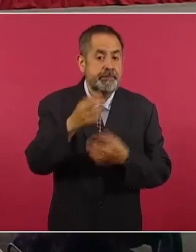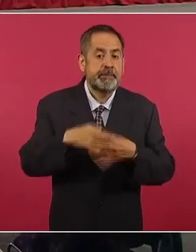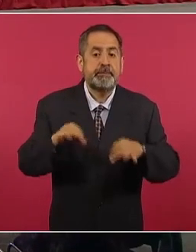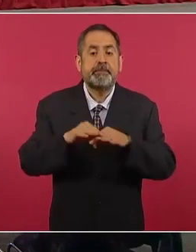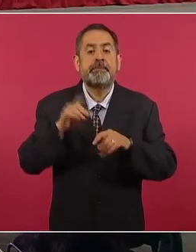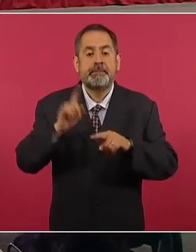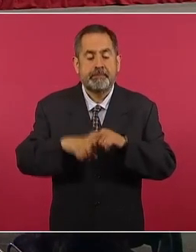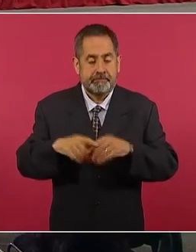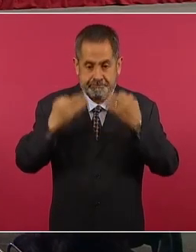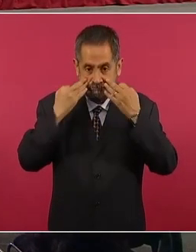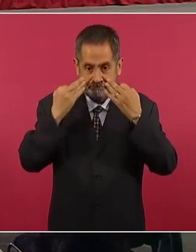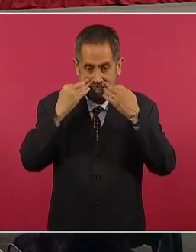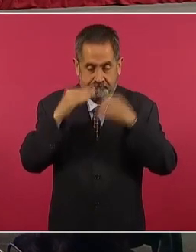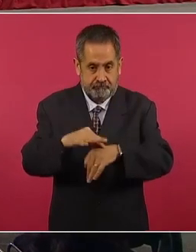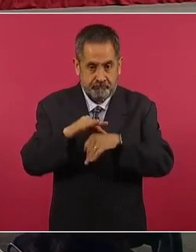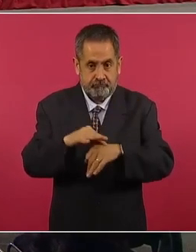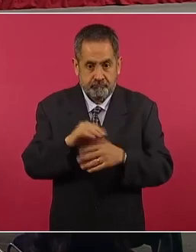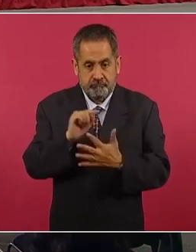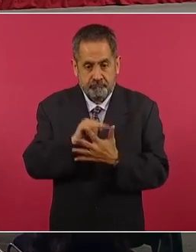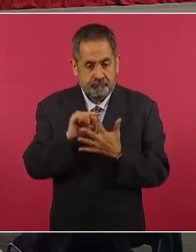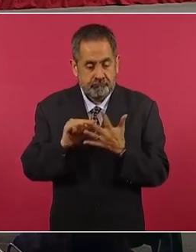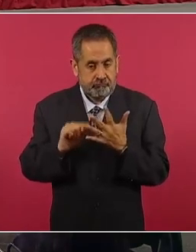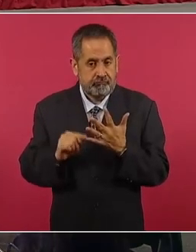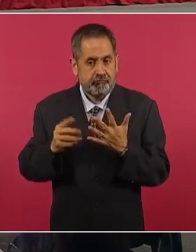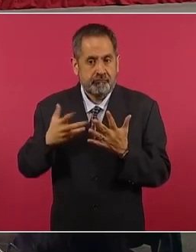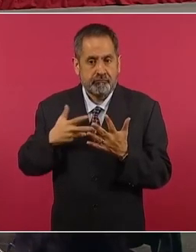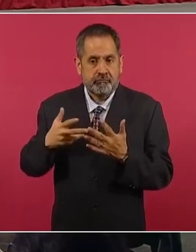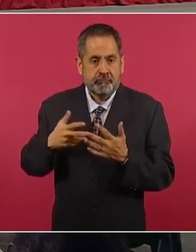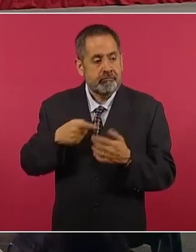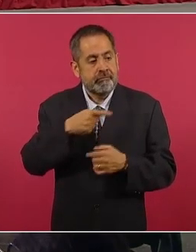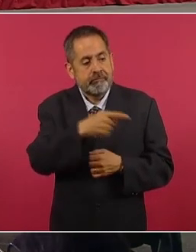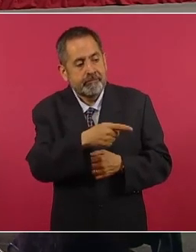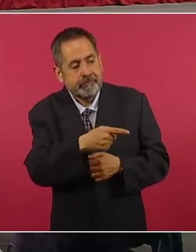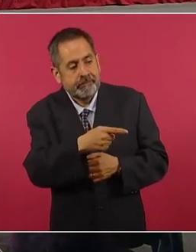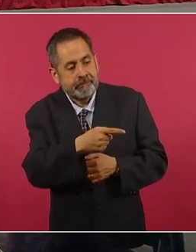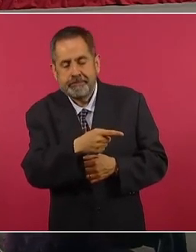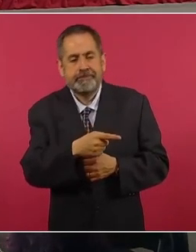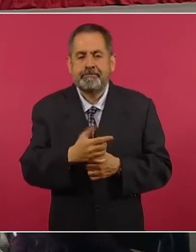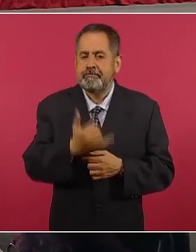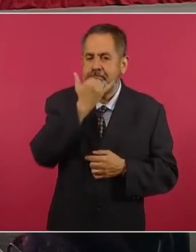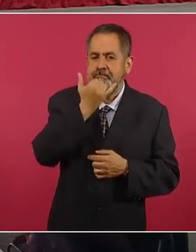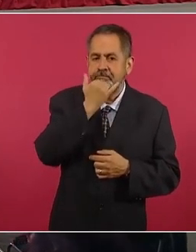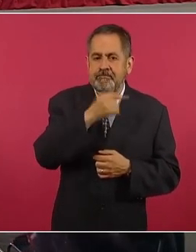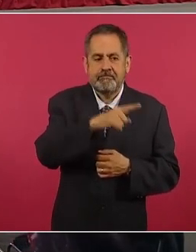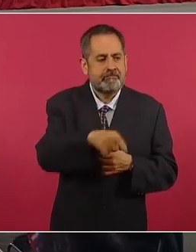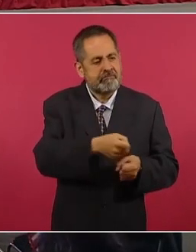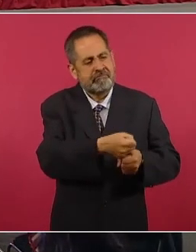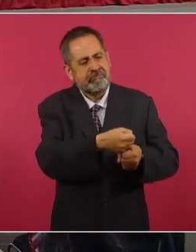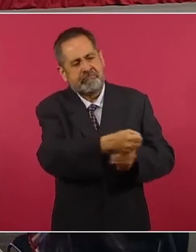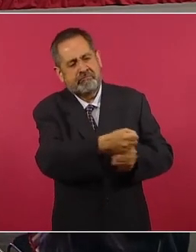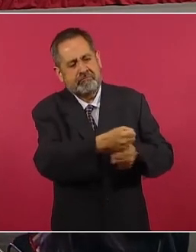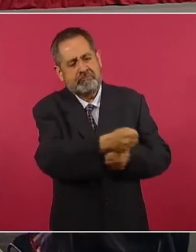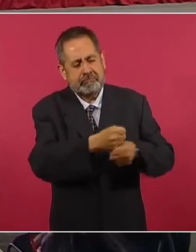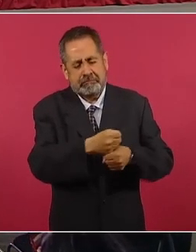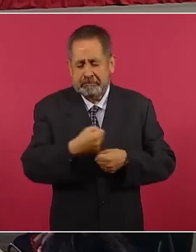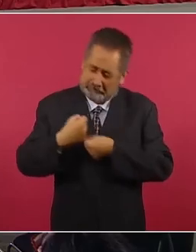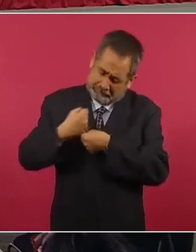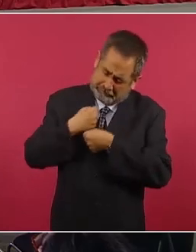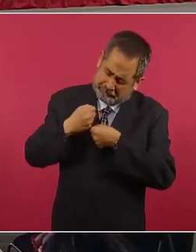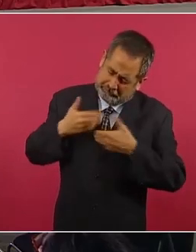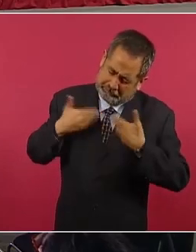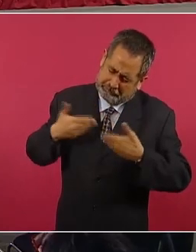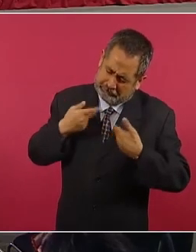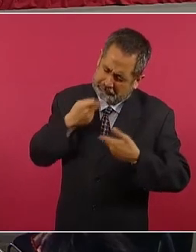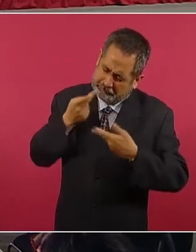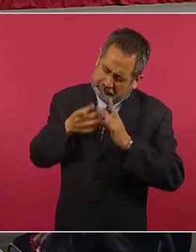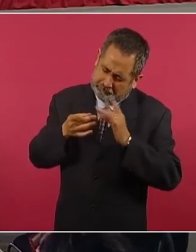es que los testimonios que dan fundamento a la verdad histórica fueron obtenidos por tortura y tan es así que